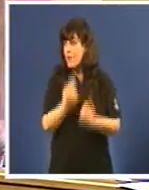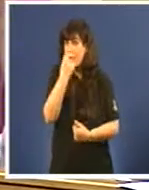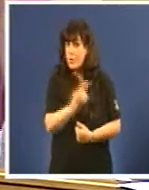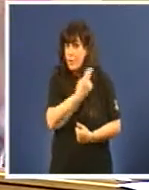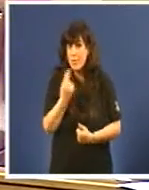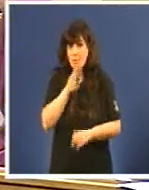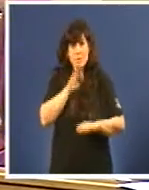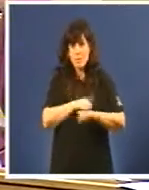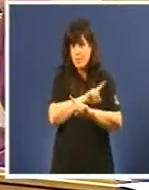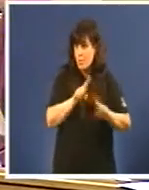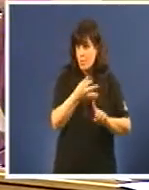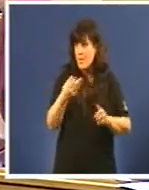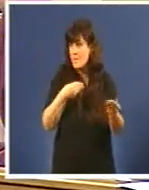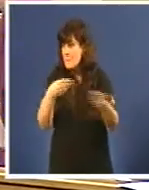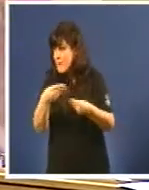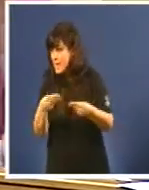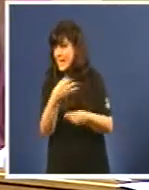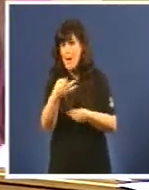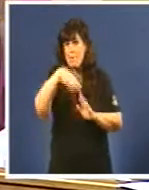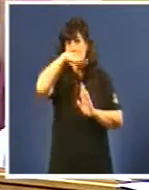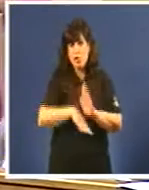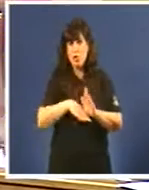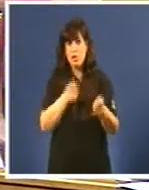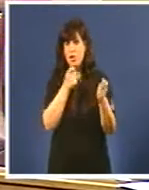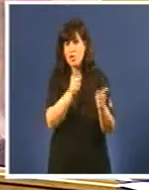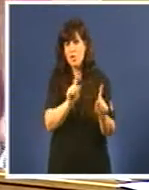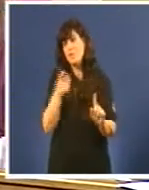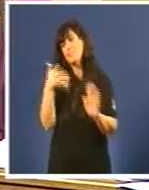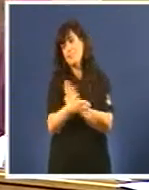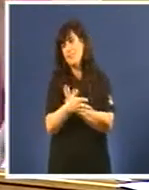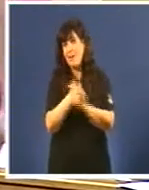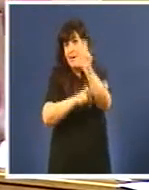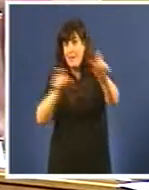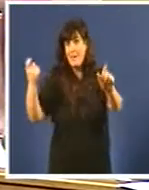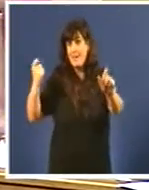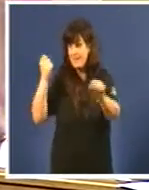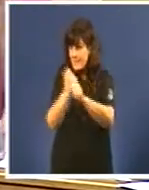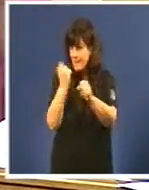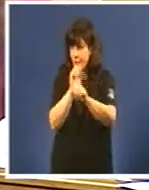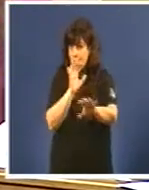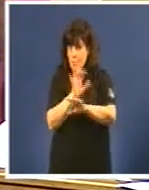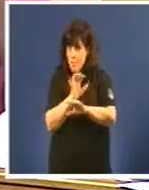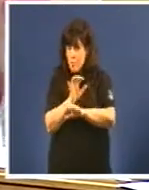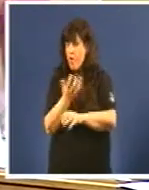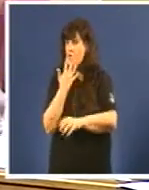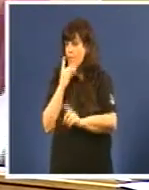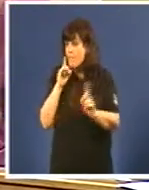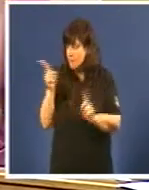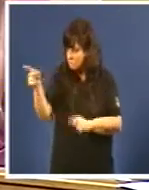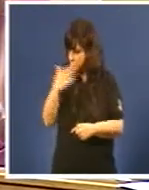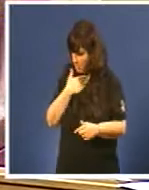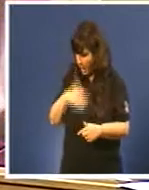material, nin as condiciós necesarias para traballar con dignidade, eso é unha burla aos traballadores. E se quere, peña, e falamos con eles. E fale con eles